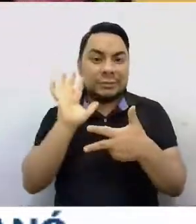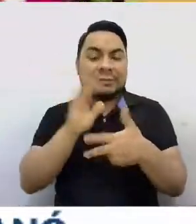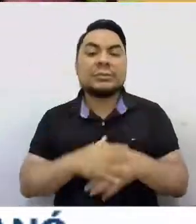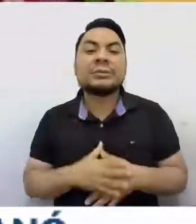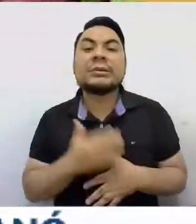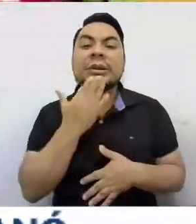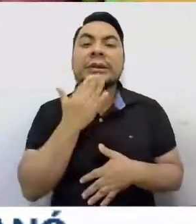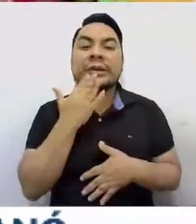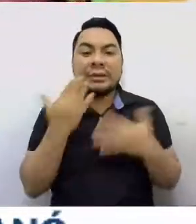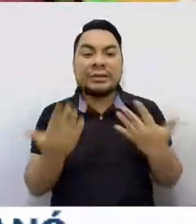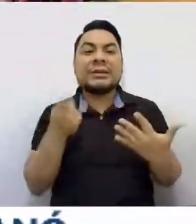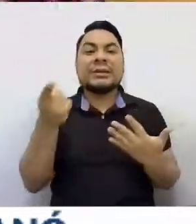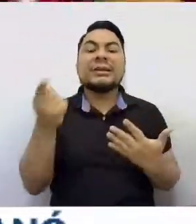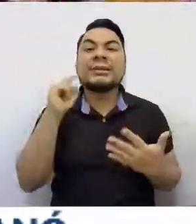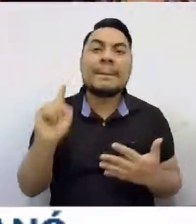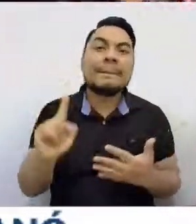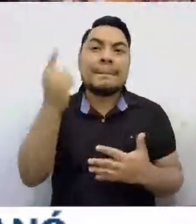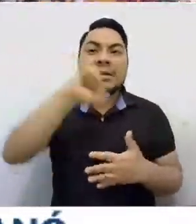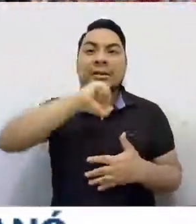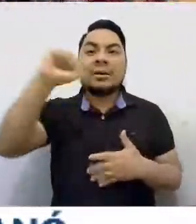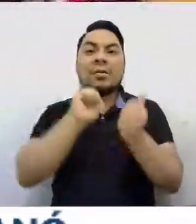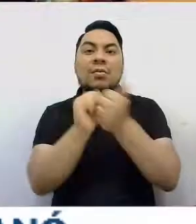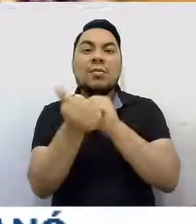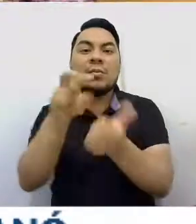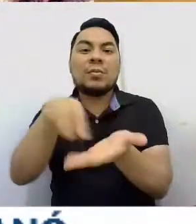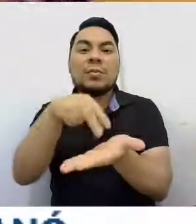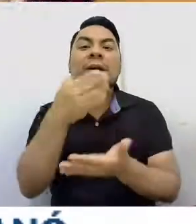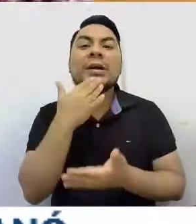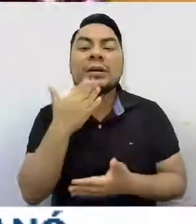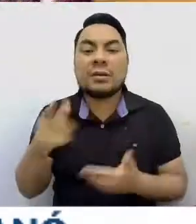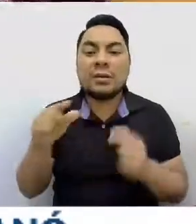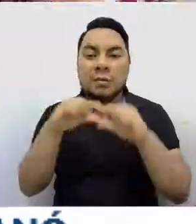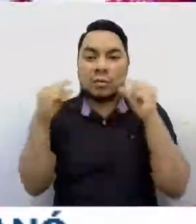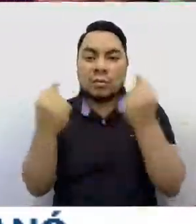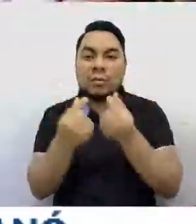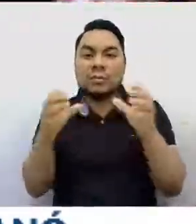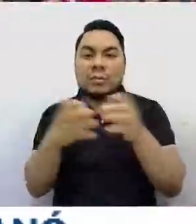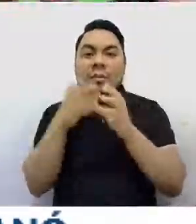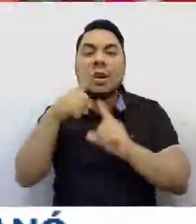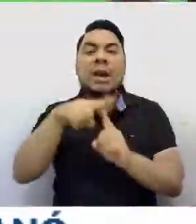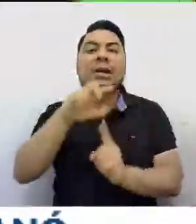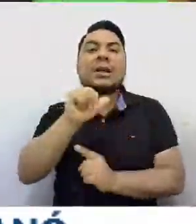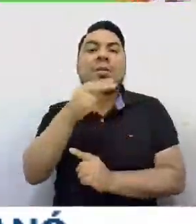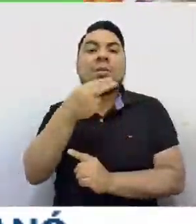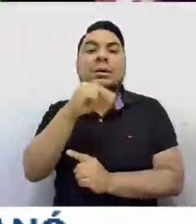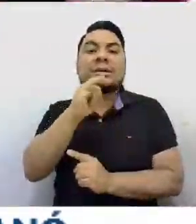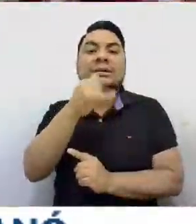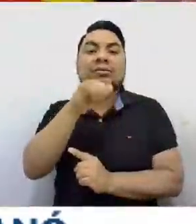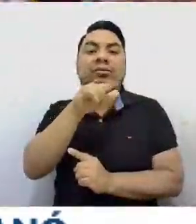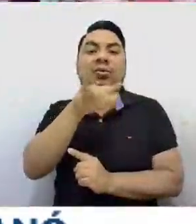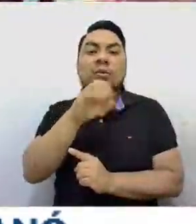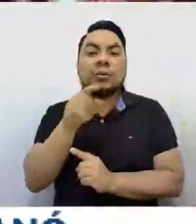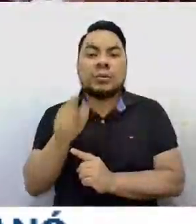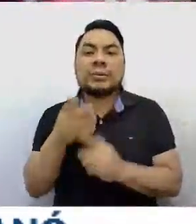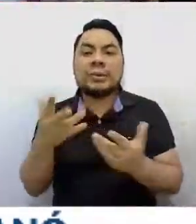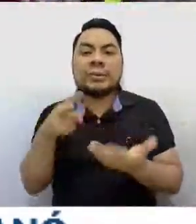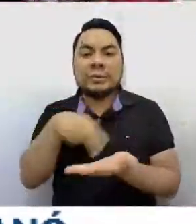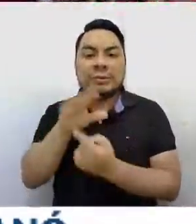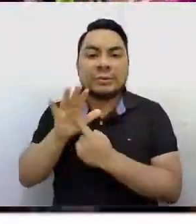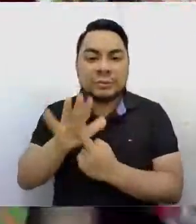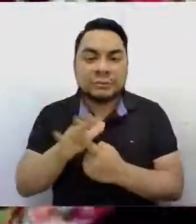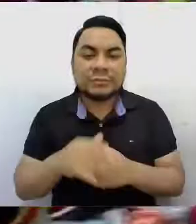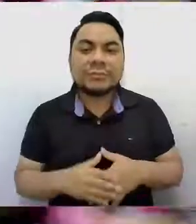hizo con el primer lugar del concurso fue la agrupación folclórica Tahuantinsuyo, con la propuesta artística Parayox del